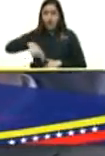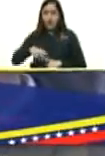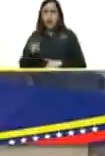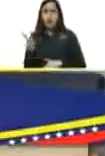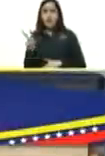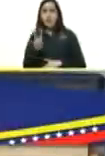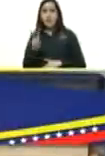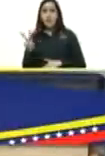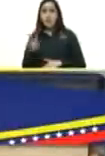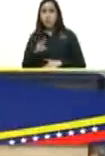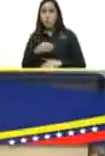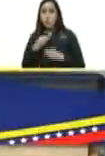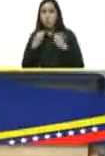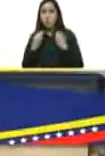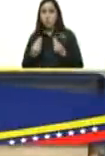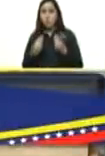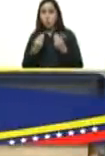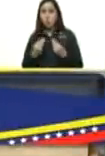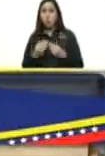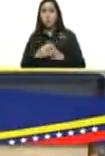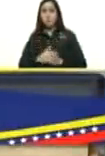son parideras como dicen por aquí